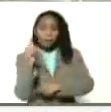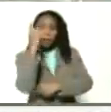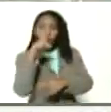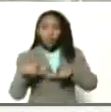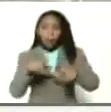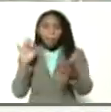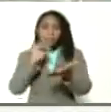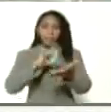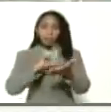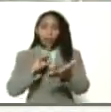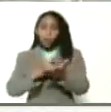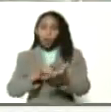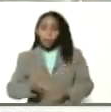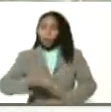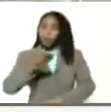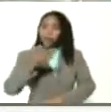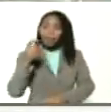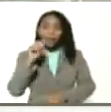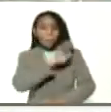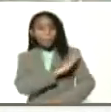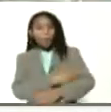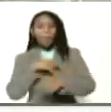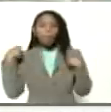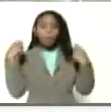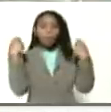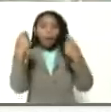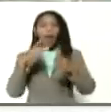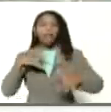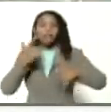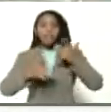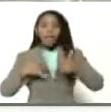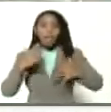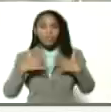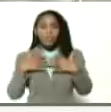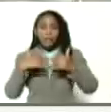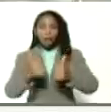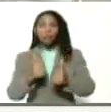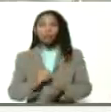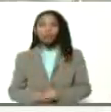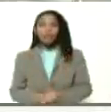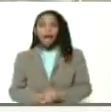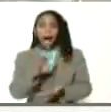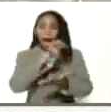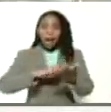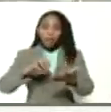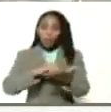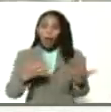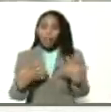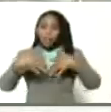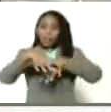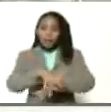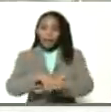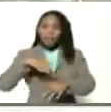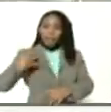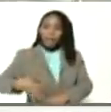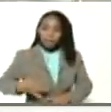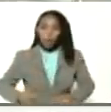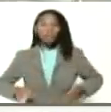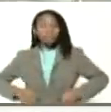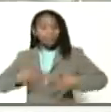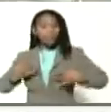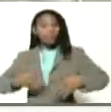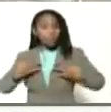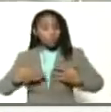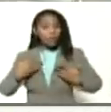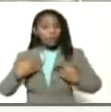participación protagónica del Poder Popular, en las actividades de salud, agrícola integral y del derecho y disfrute a un